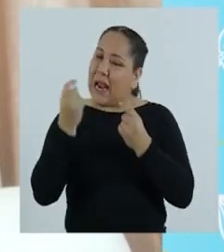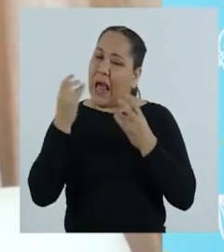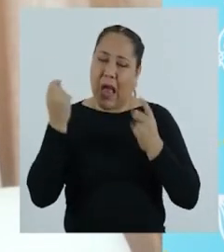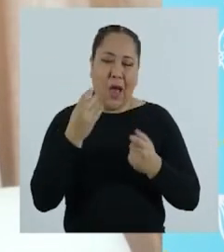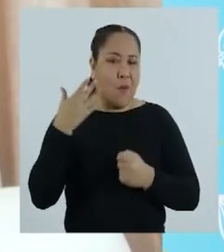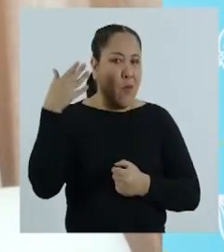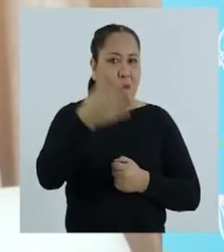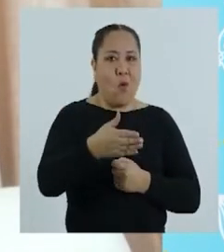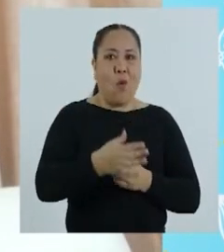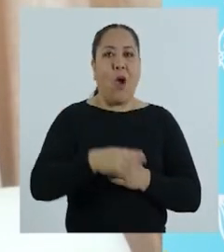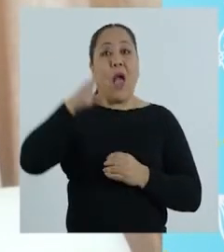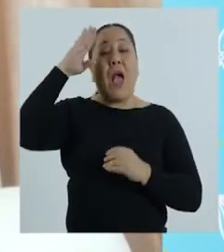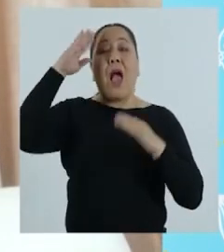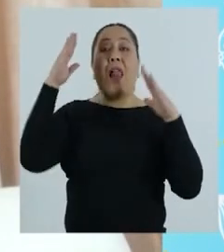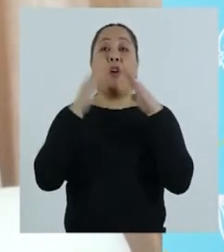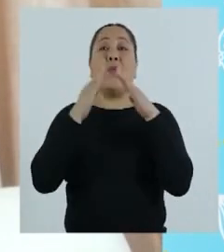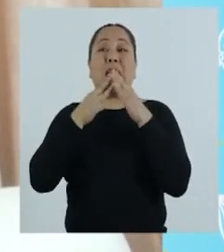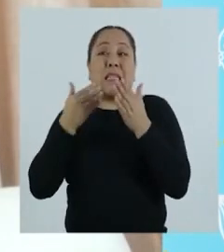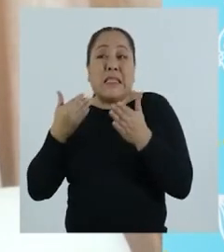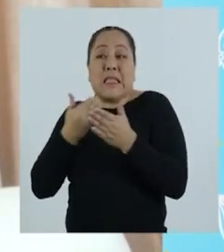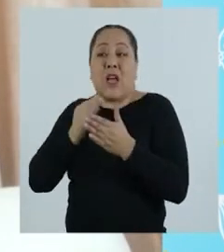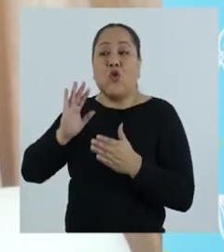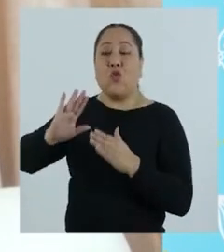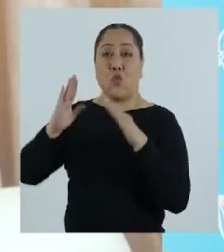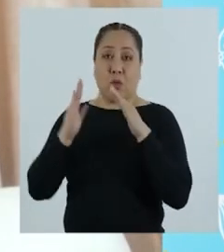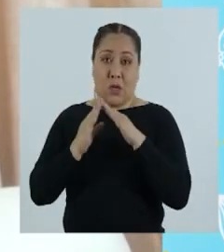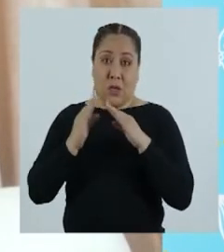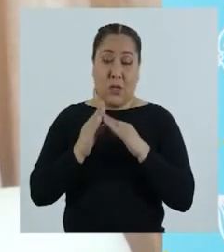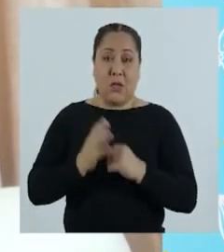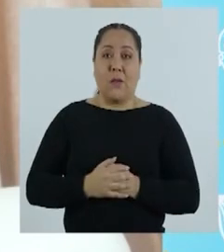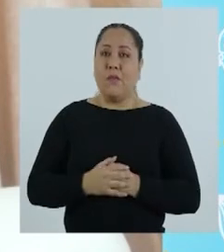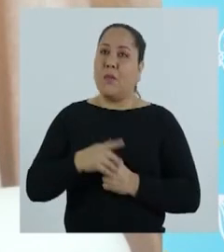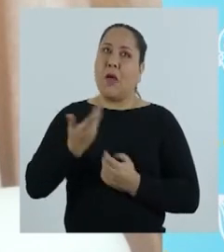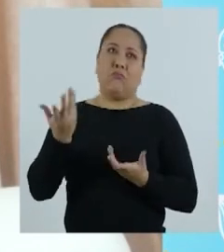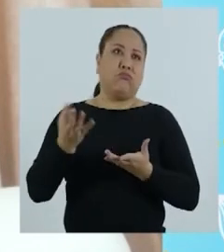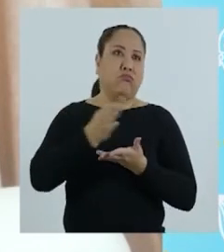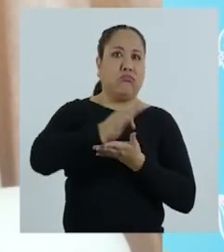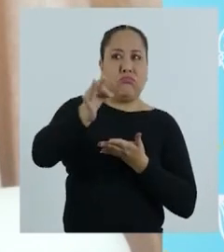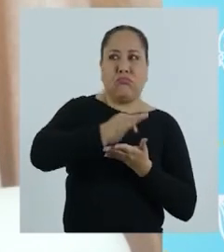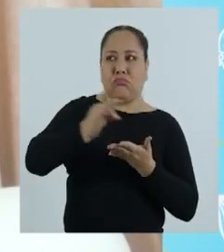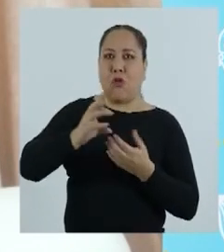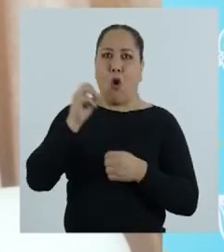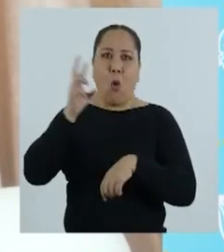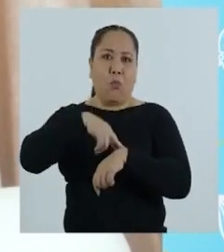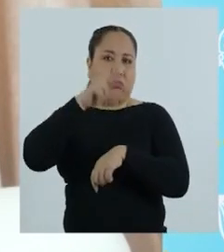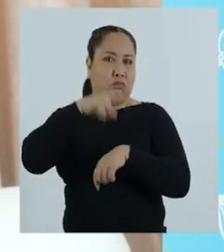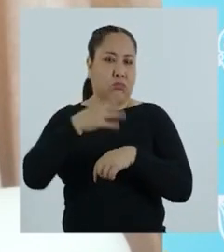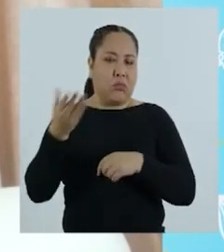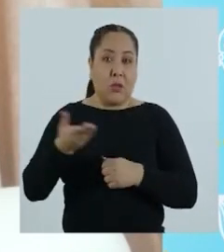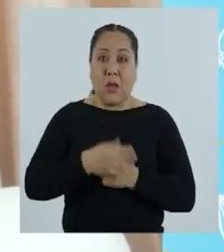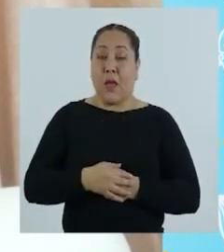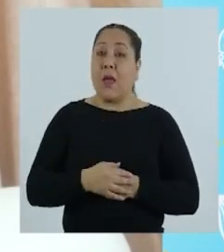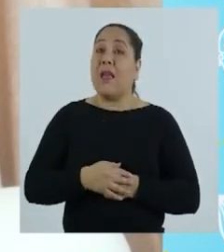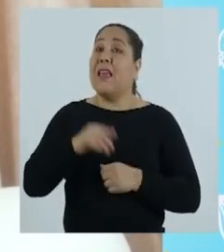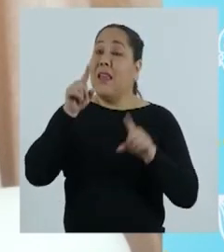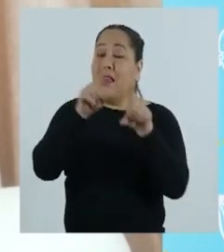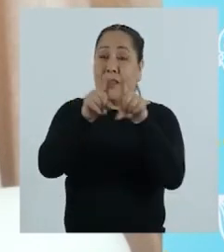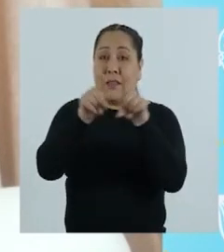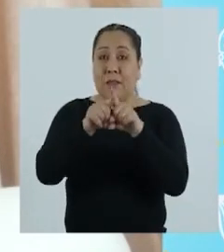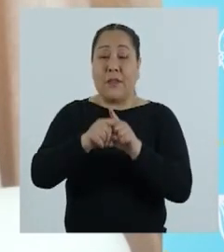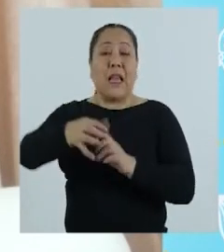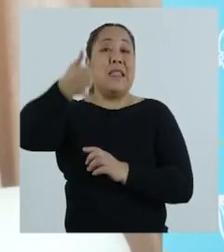pueden recurrir inmediatamente a la comisaría más cercana de su jurisdicción, llámese distrito o